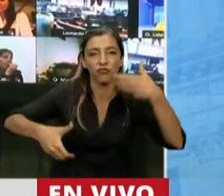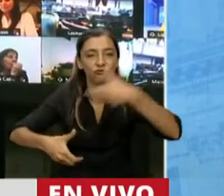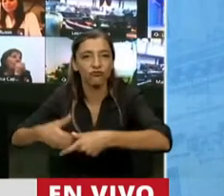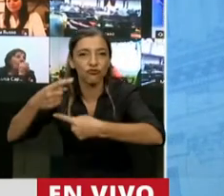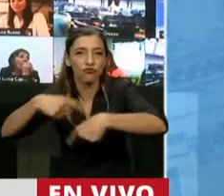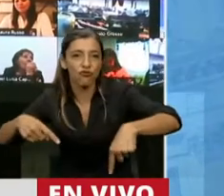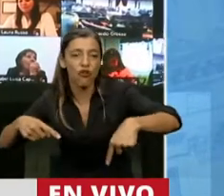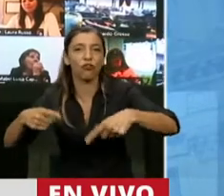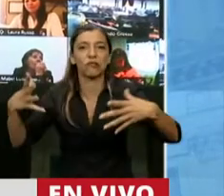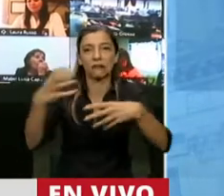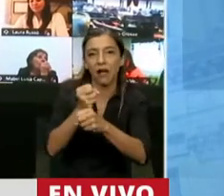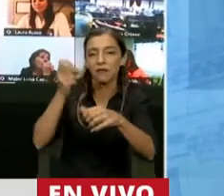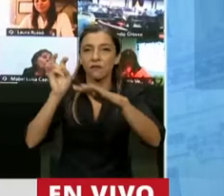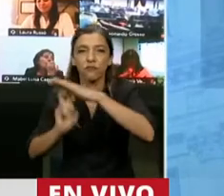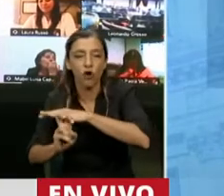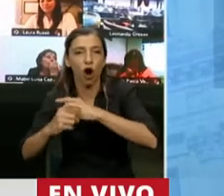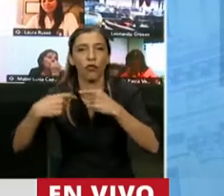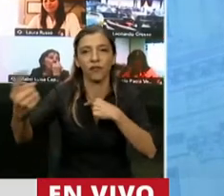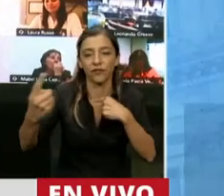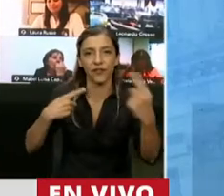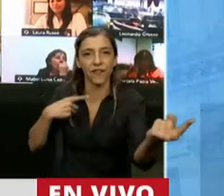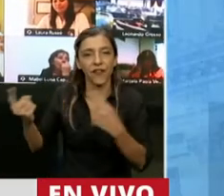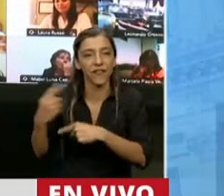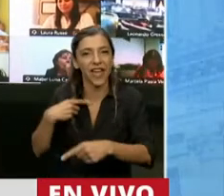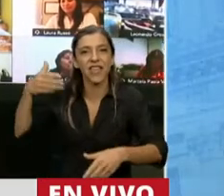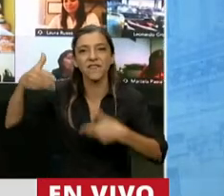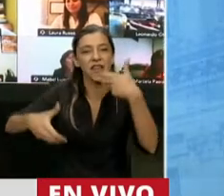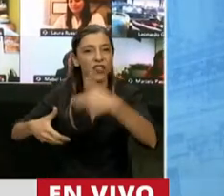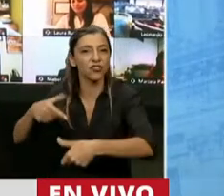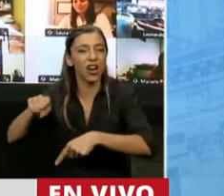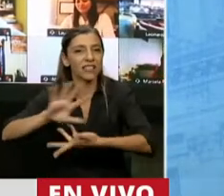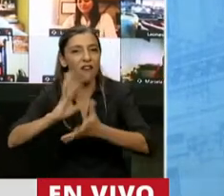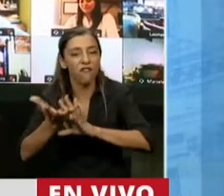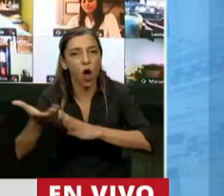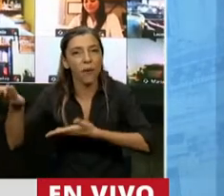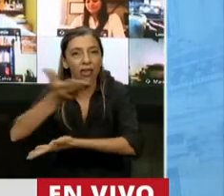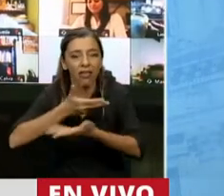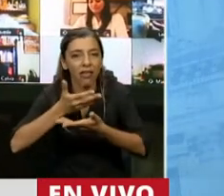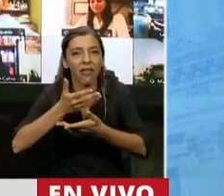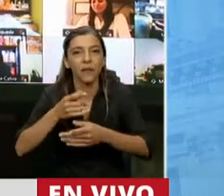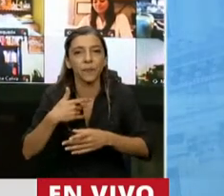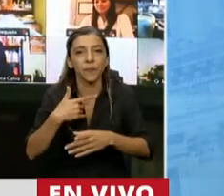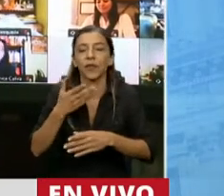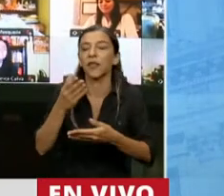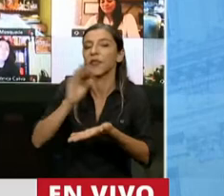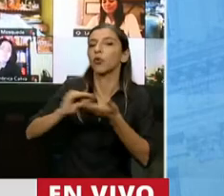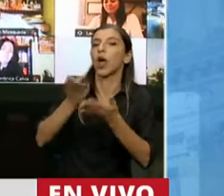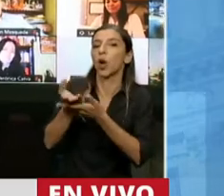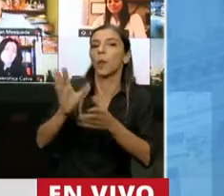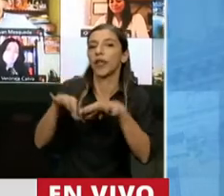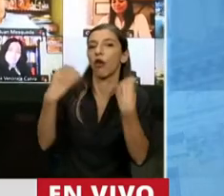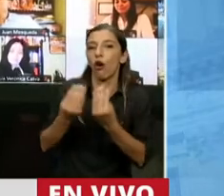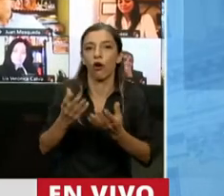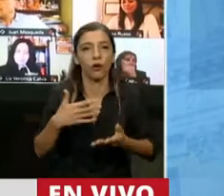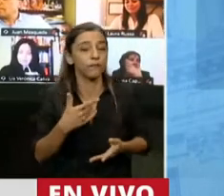de transportes, de inversiones, esa convivencia... pido que vaya redondeando. No, no voy a redondear, voy a tomarme 5 minutos más,